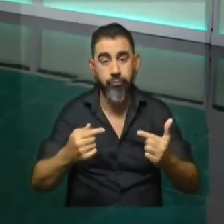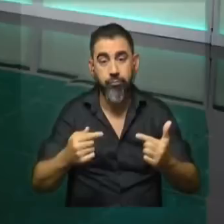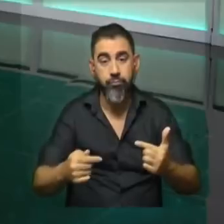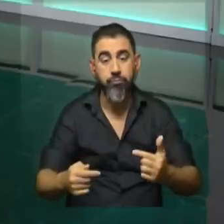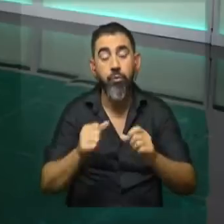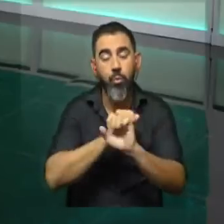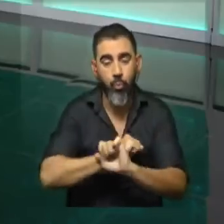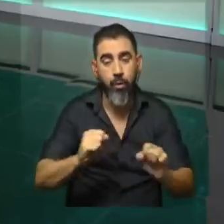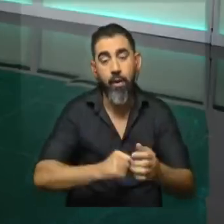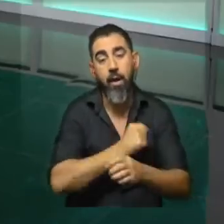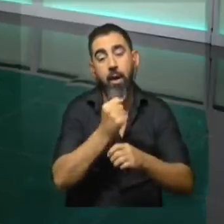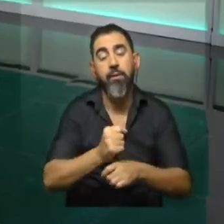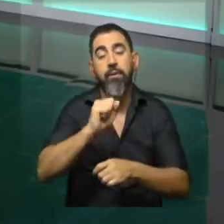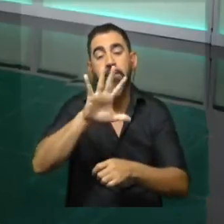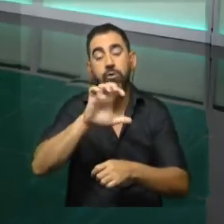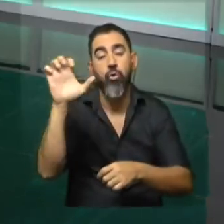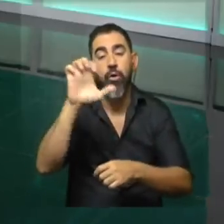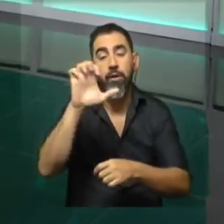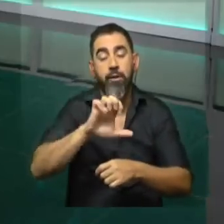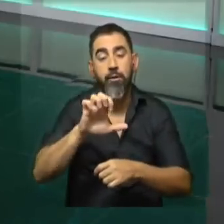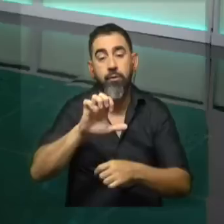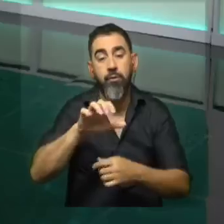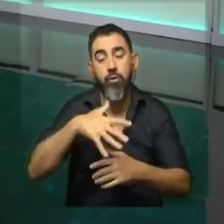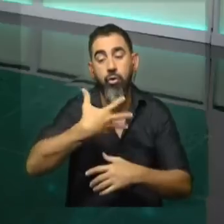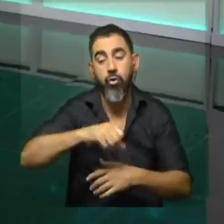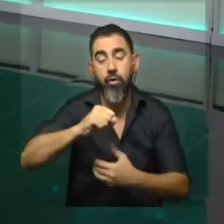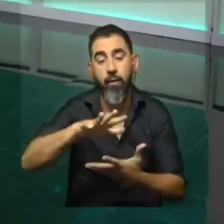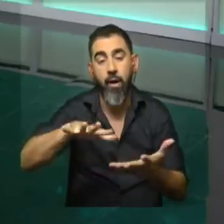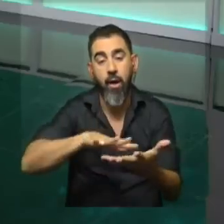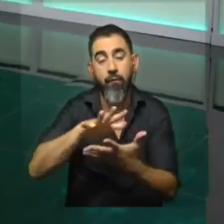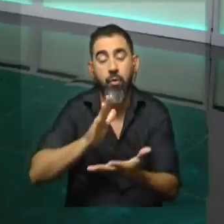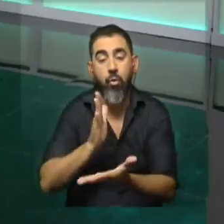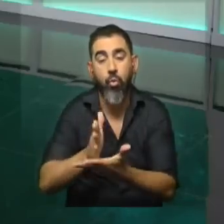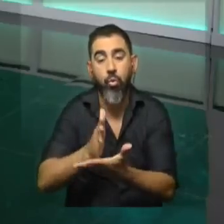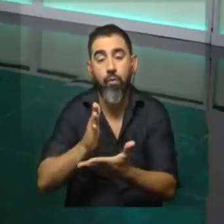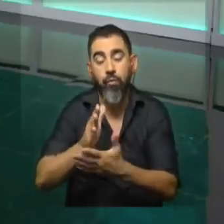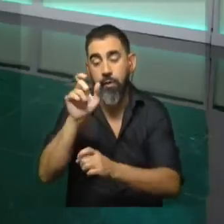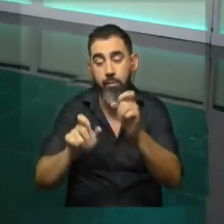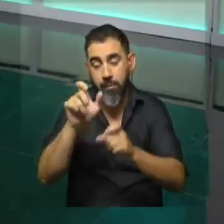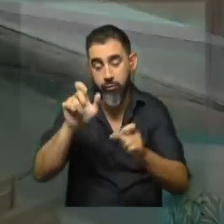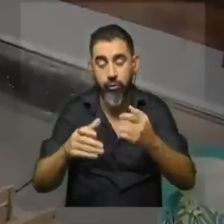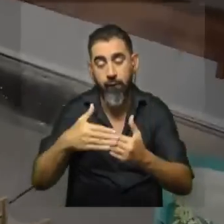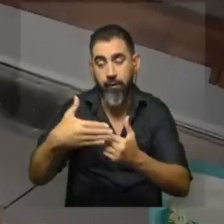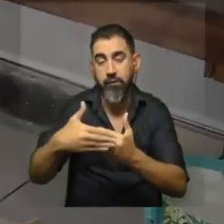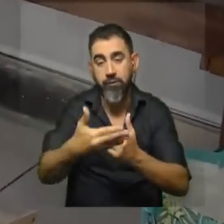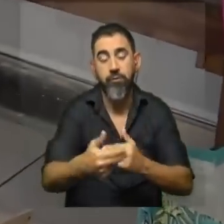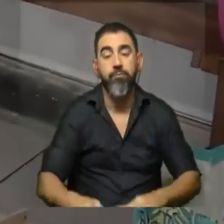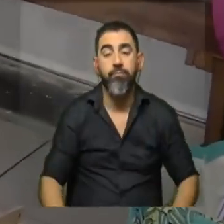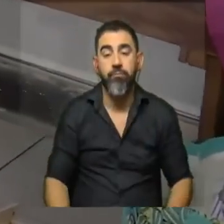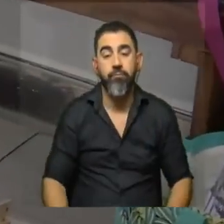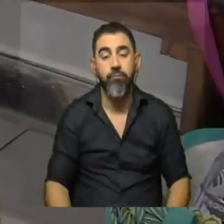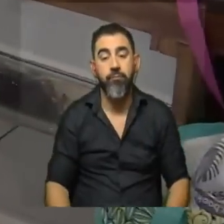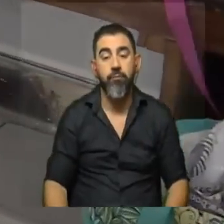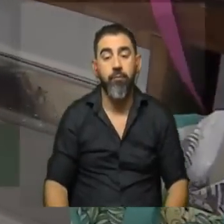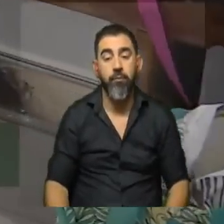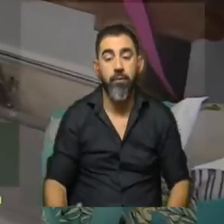se pueden recibir hasta el 5 de enero y serán trasladados al barrio con la colaboración de vecinas y vecinos. Queremos llegar a